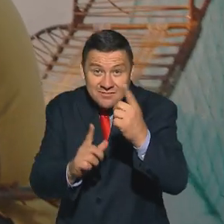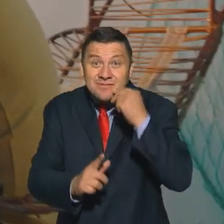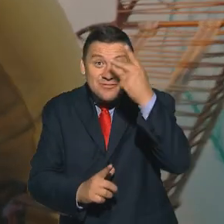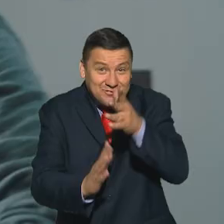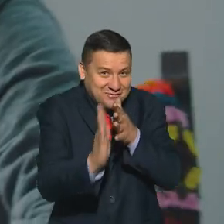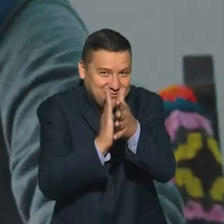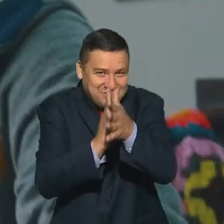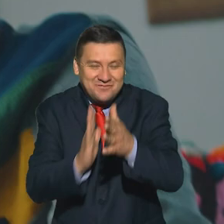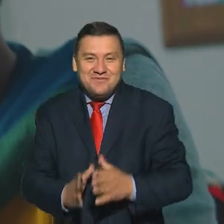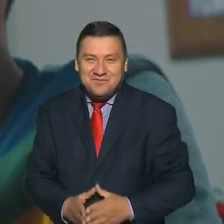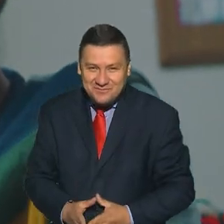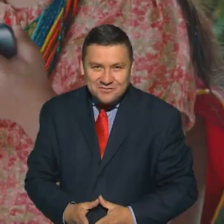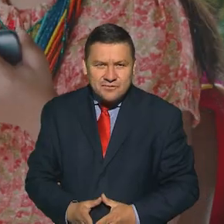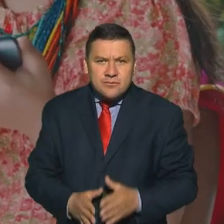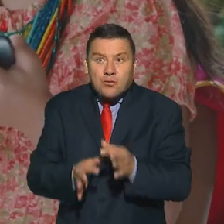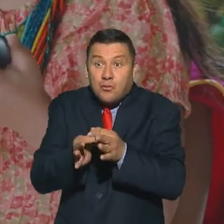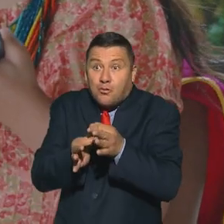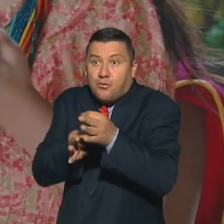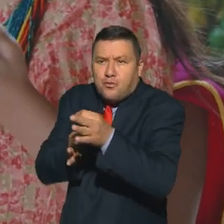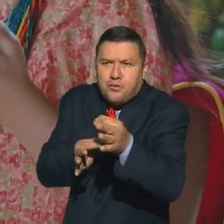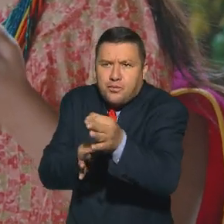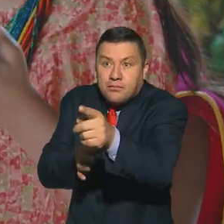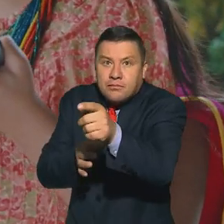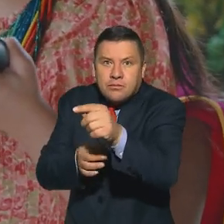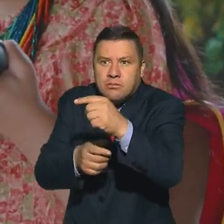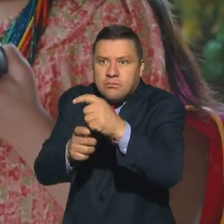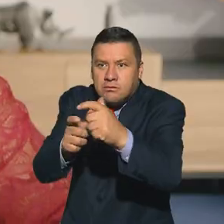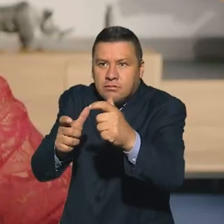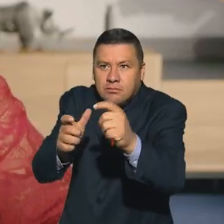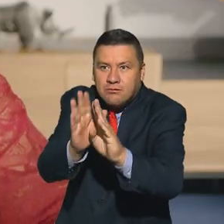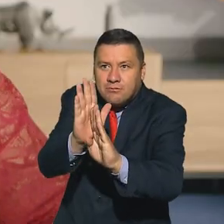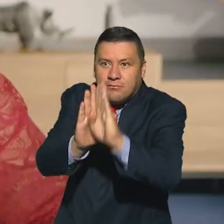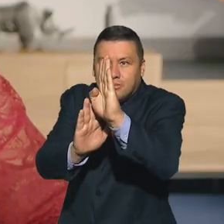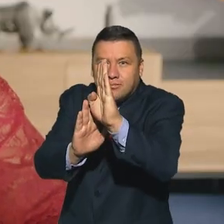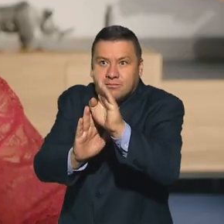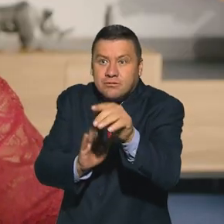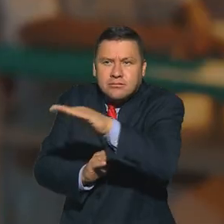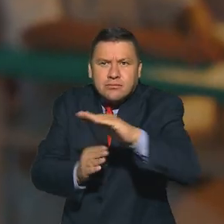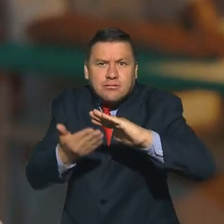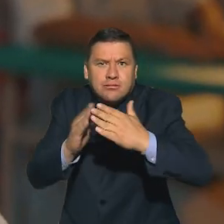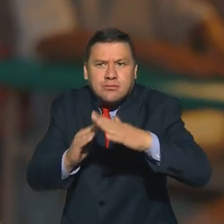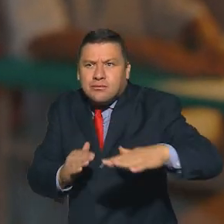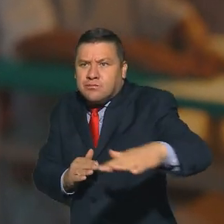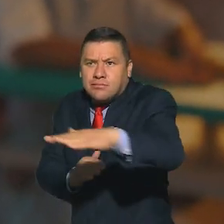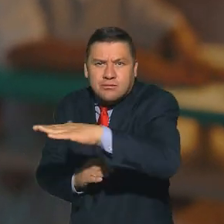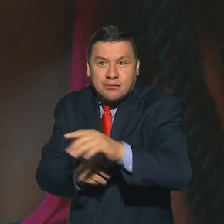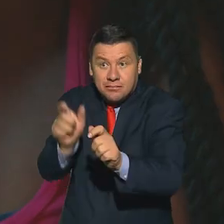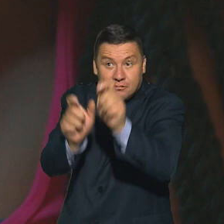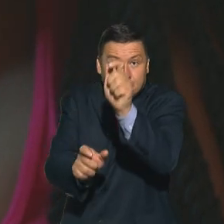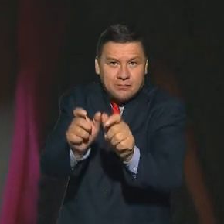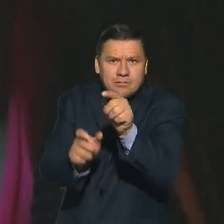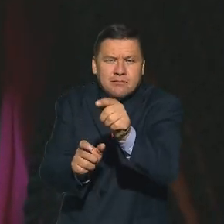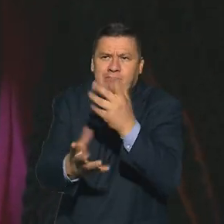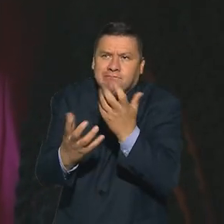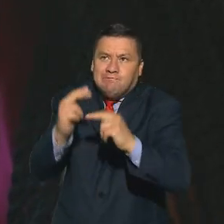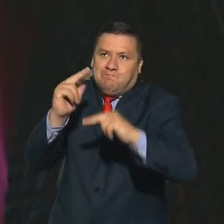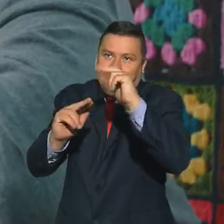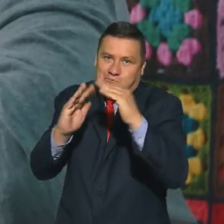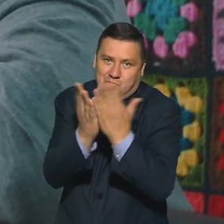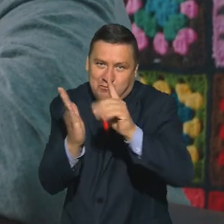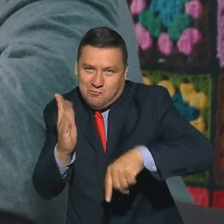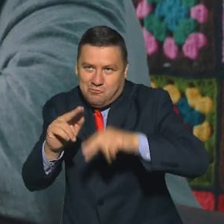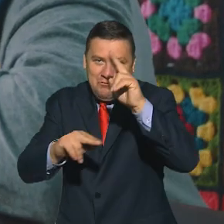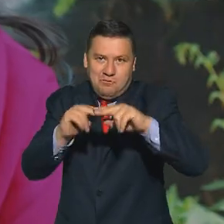¿Están listos para esta historia? El pueblo cada vez se hacía más grande y desarrollado. Era una comunidad en la que los habitantes estaban